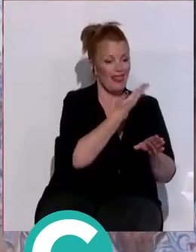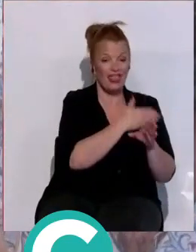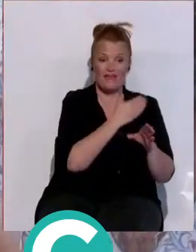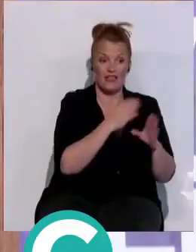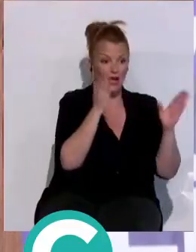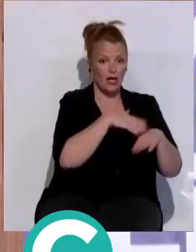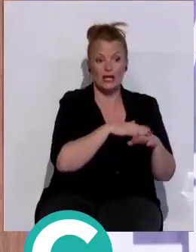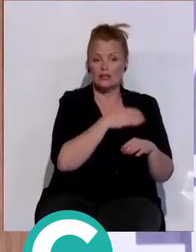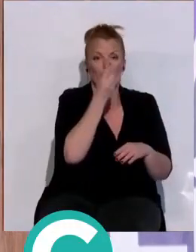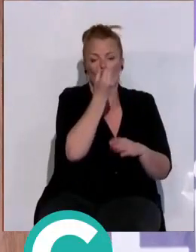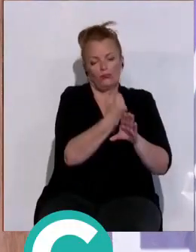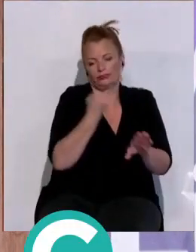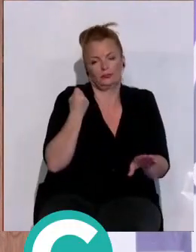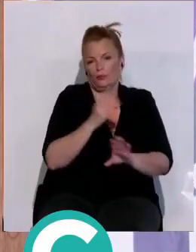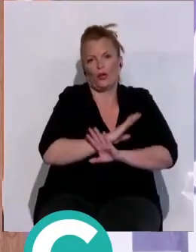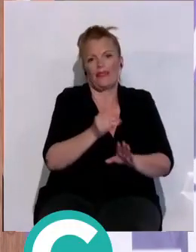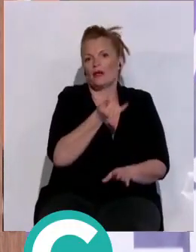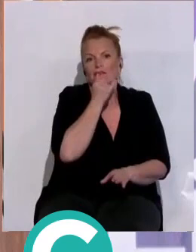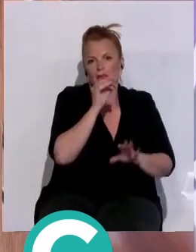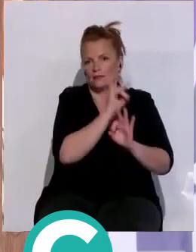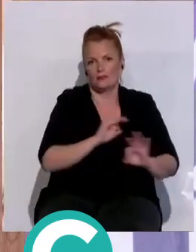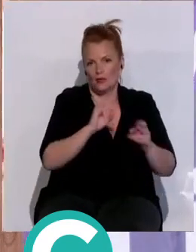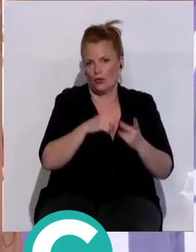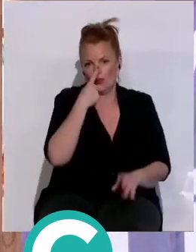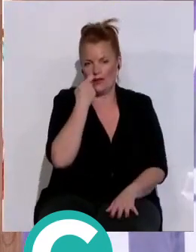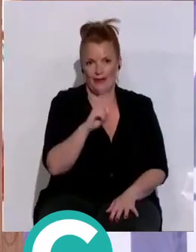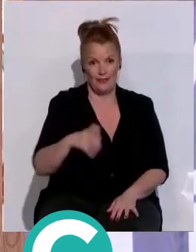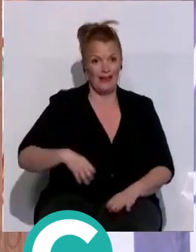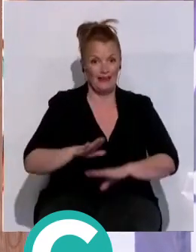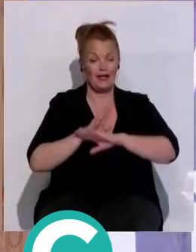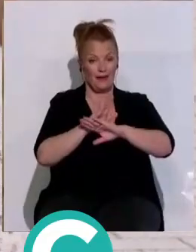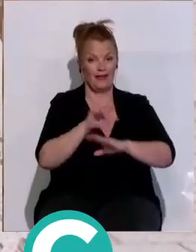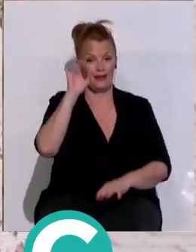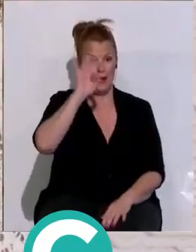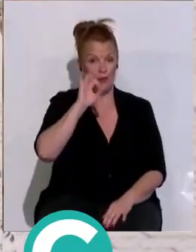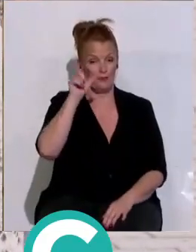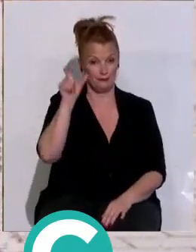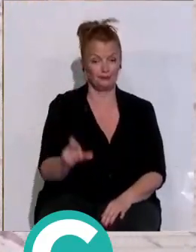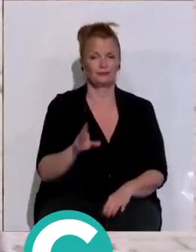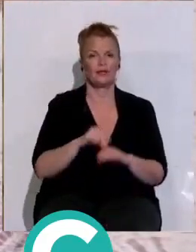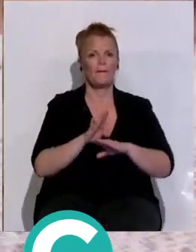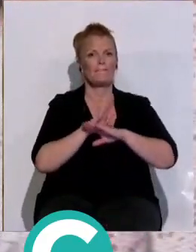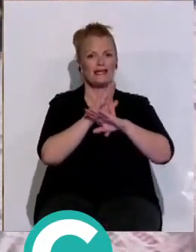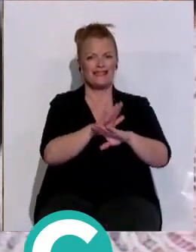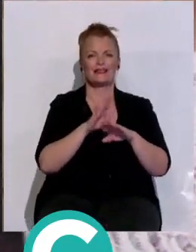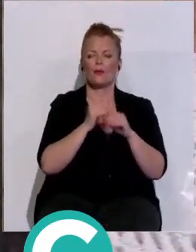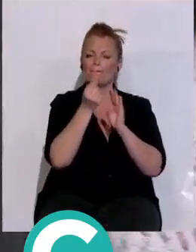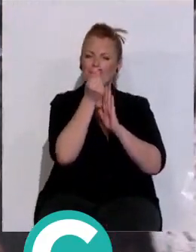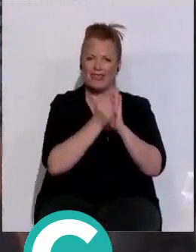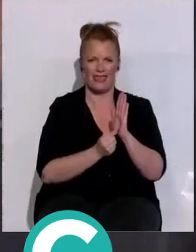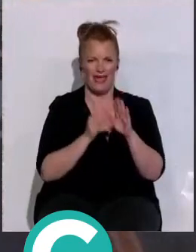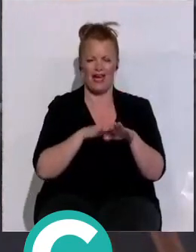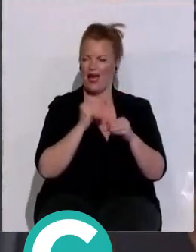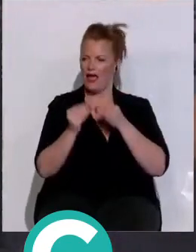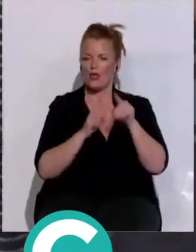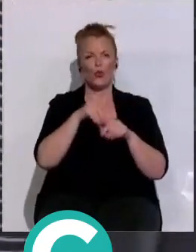la buena pipa. La candidata de Podemos, Marina Liberato, apostilló que el actual gobierno, que en su opinión ha hecho algunas cosas bien, le ha faltado